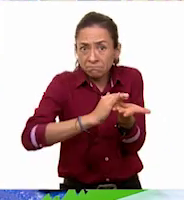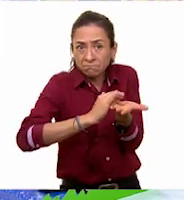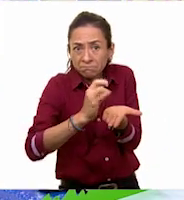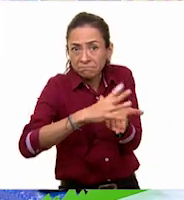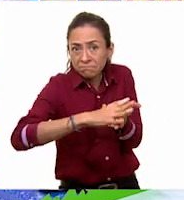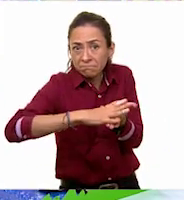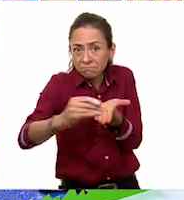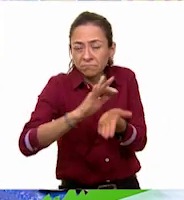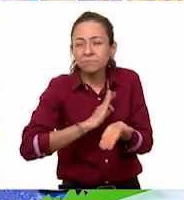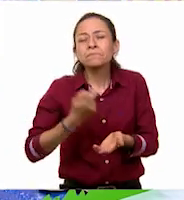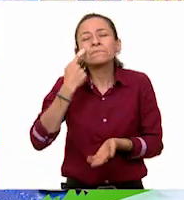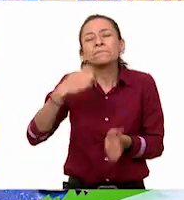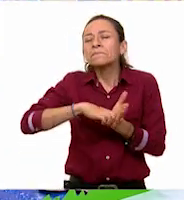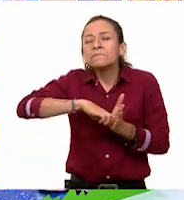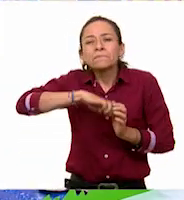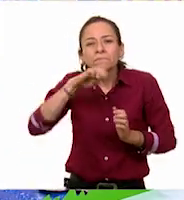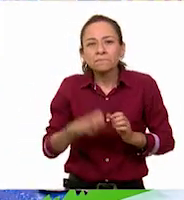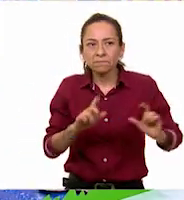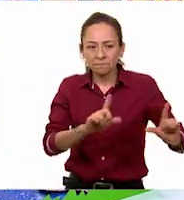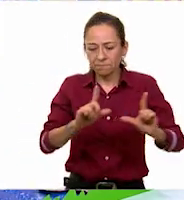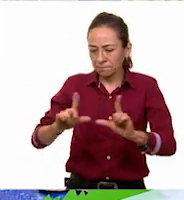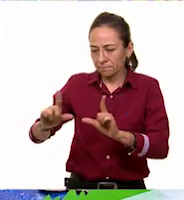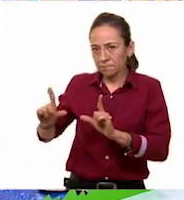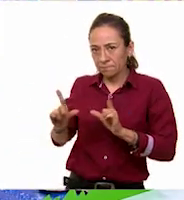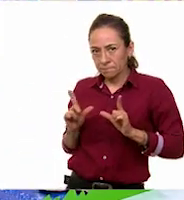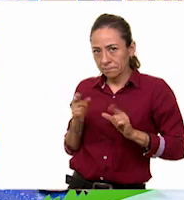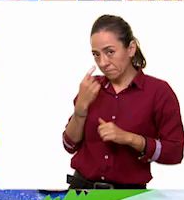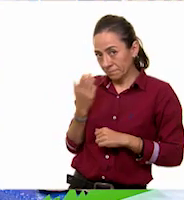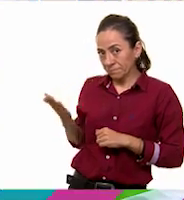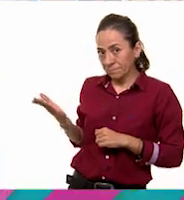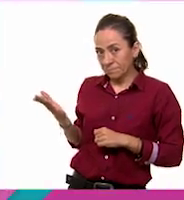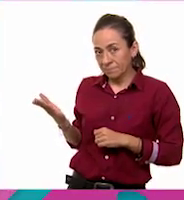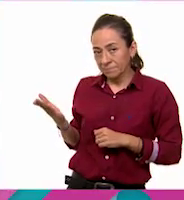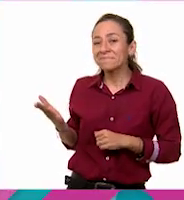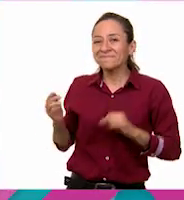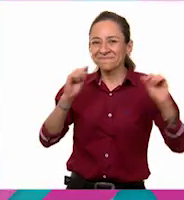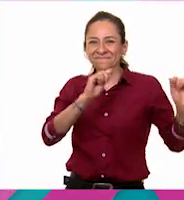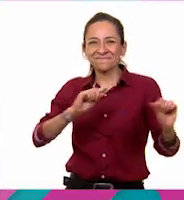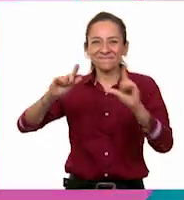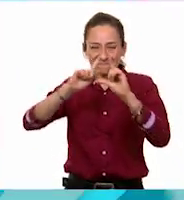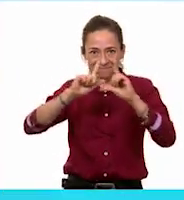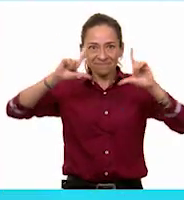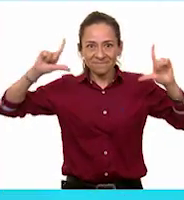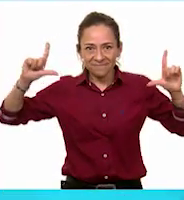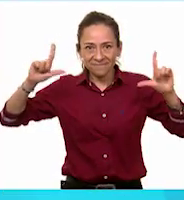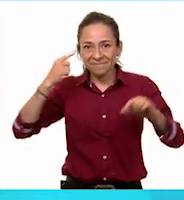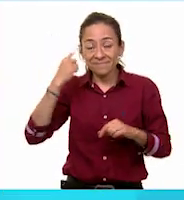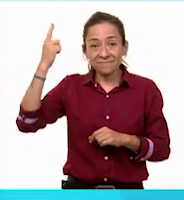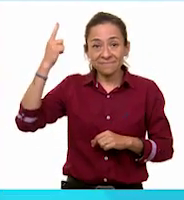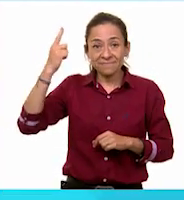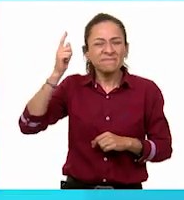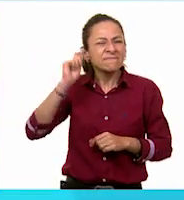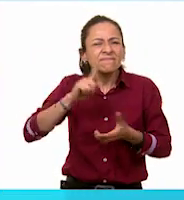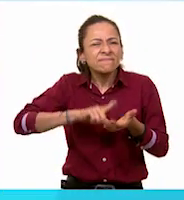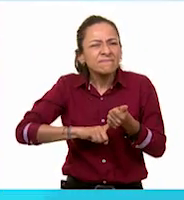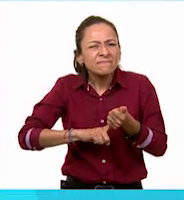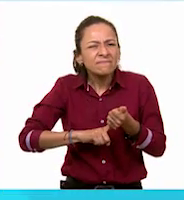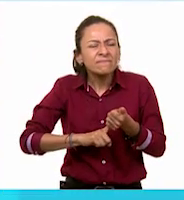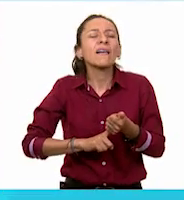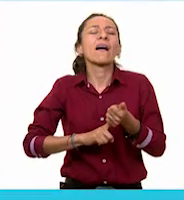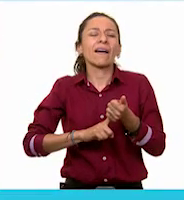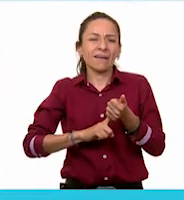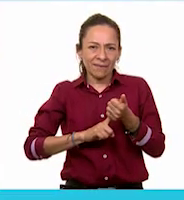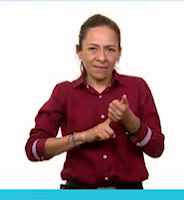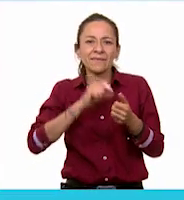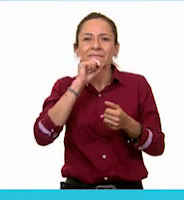tarjetas. Estas tarjetas ustedes las van a poder ver también en su televisión. en esas tarjetas viene información sobre cada